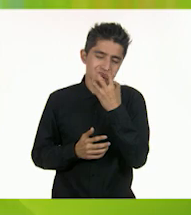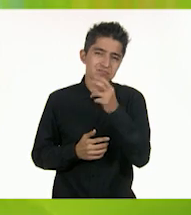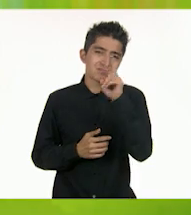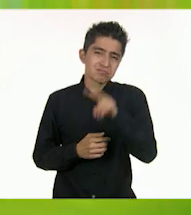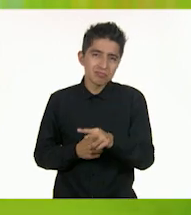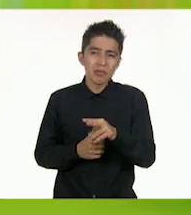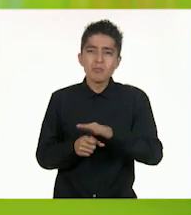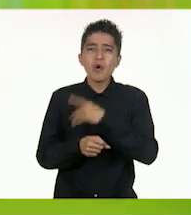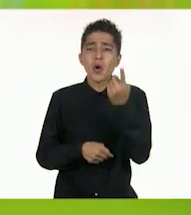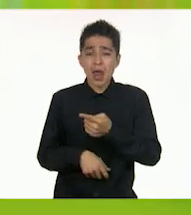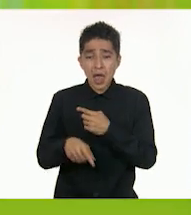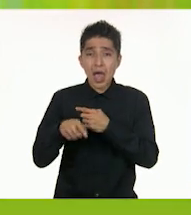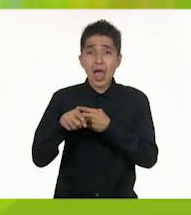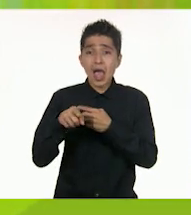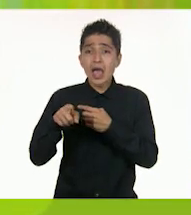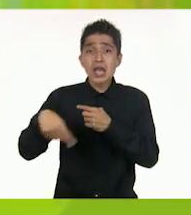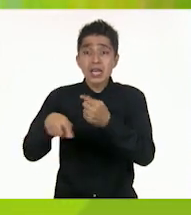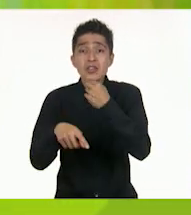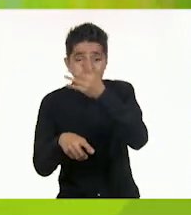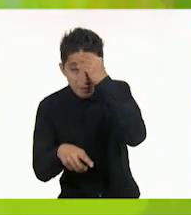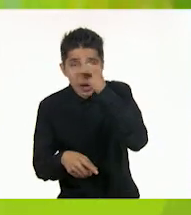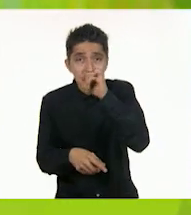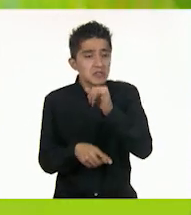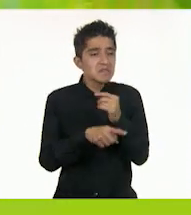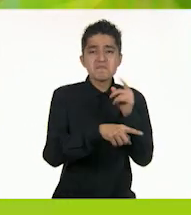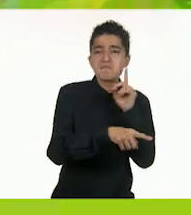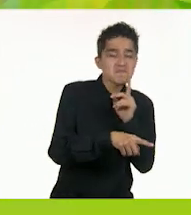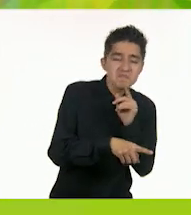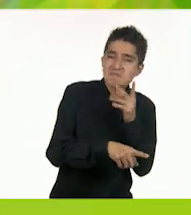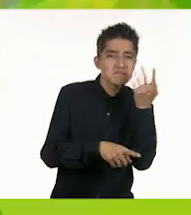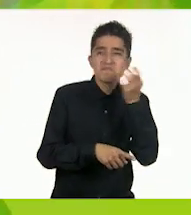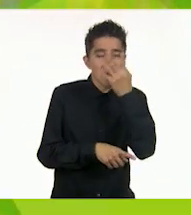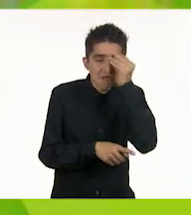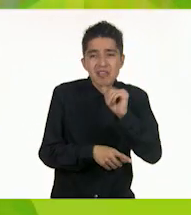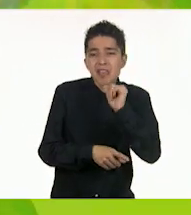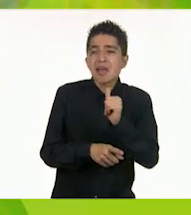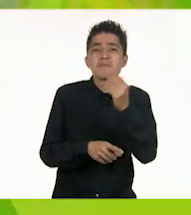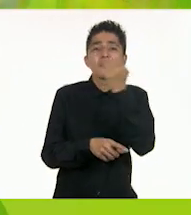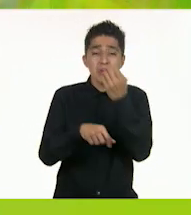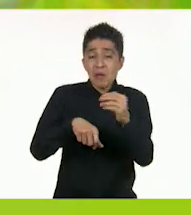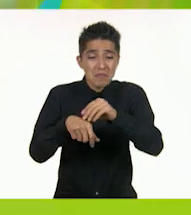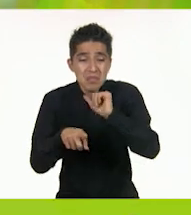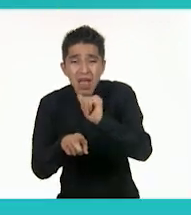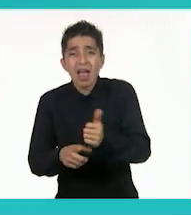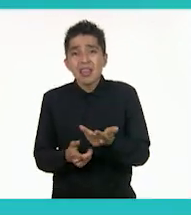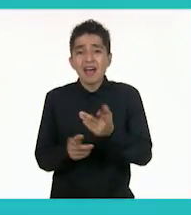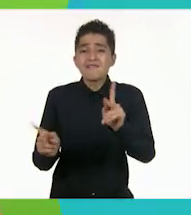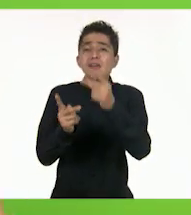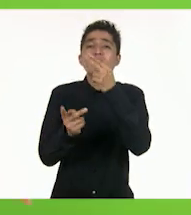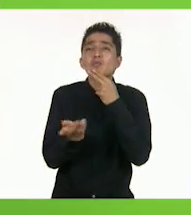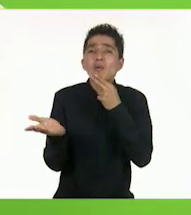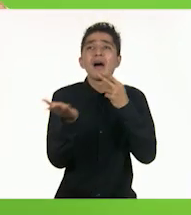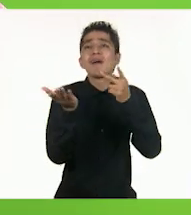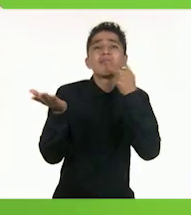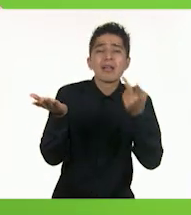aprenden y ella no, porque su papá no la inscribe y tiene que estar rendiendo dulce. Nos encanta